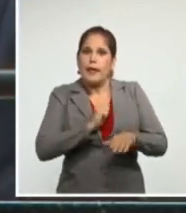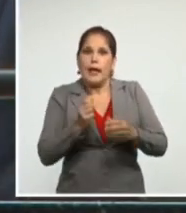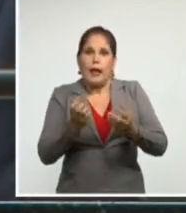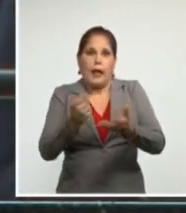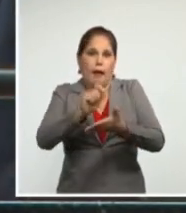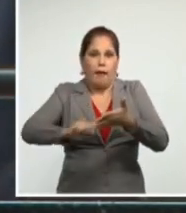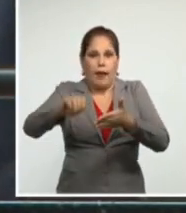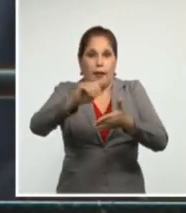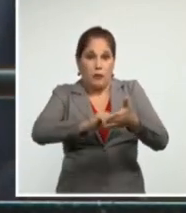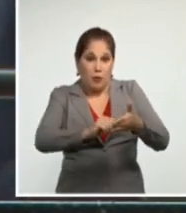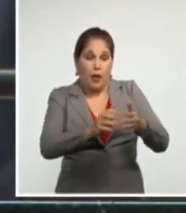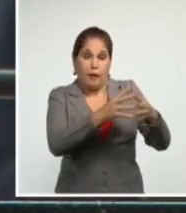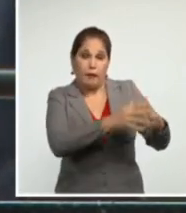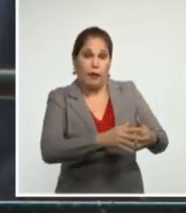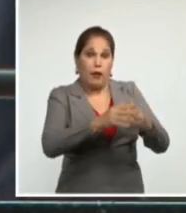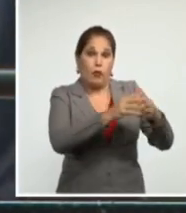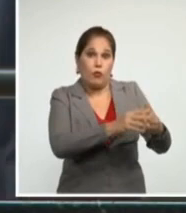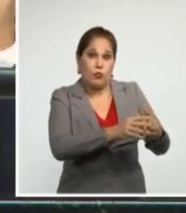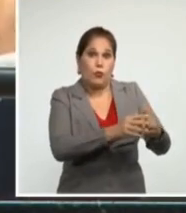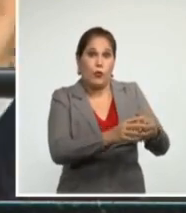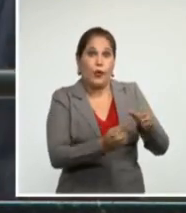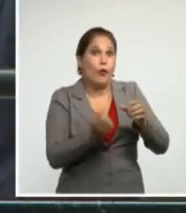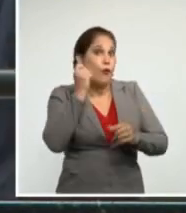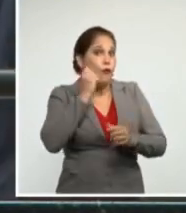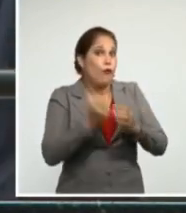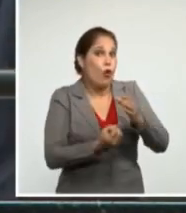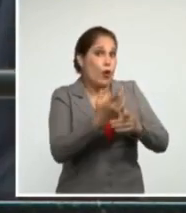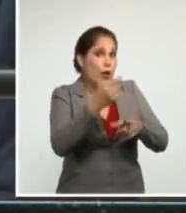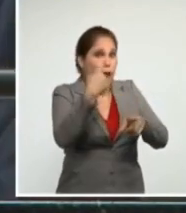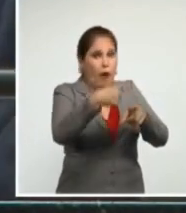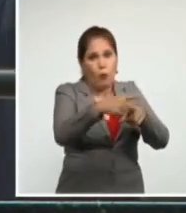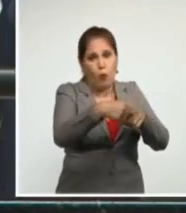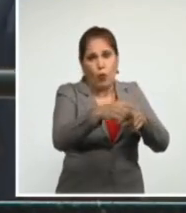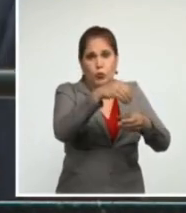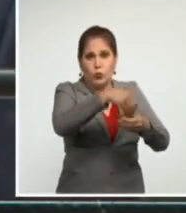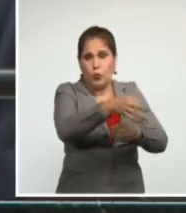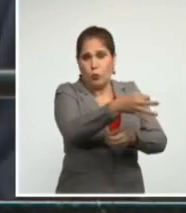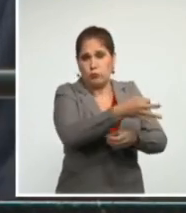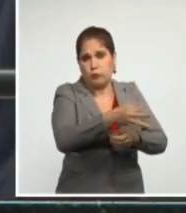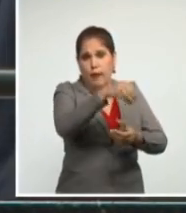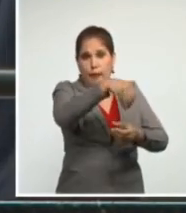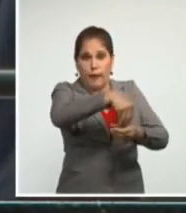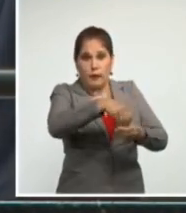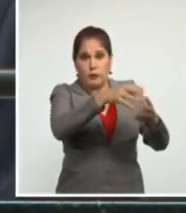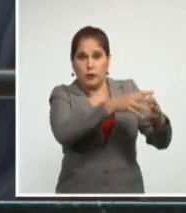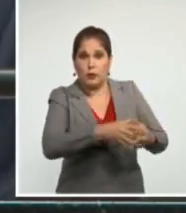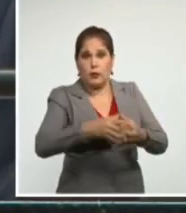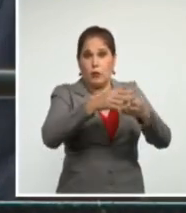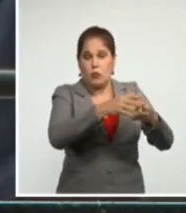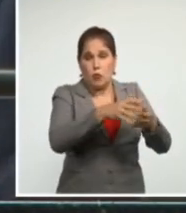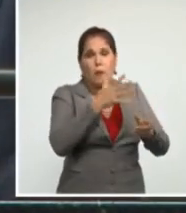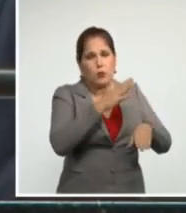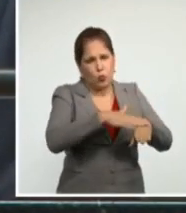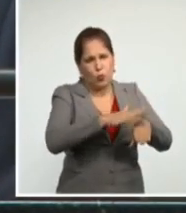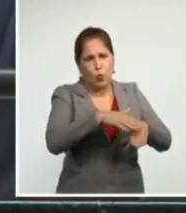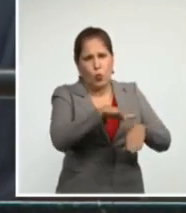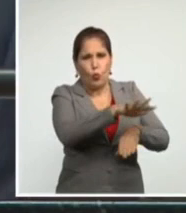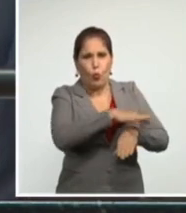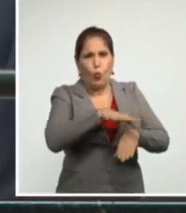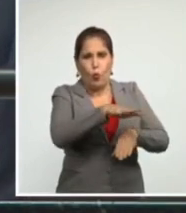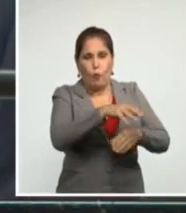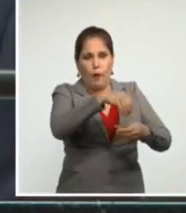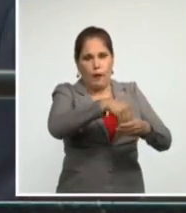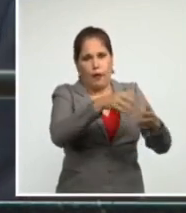asociadas a la Florida o a los equilibrios nada transparentes de las élites políticas